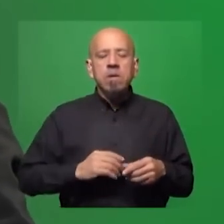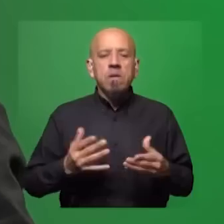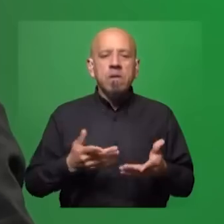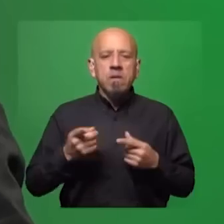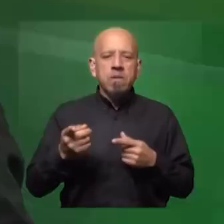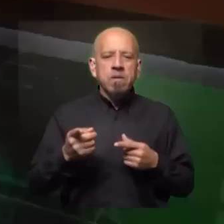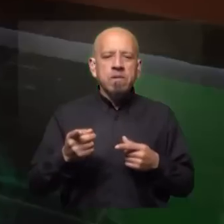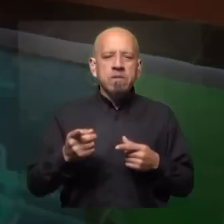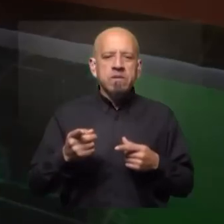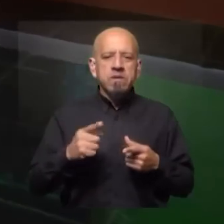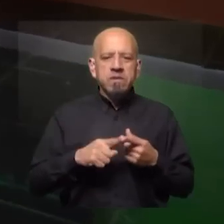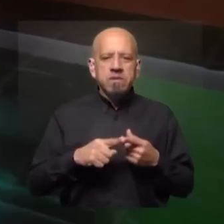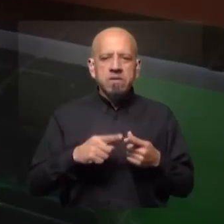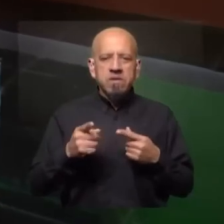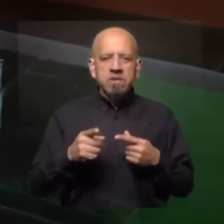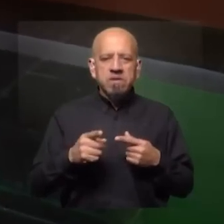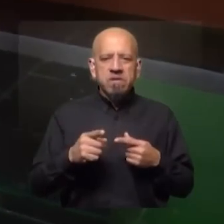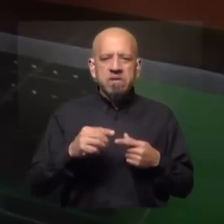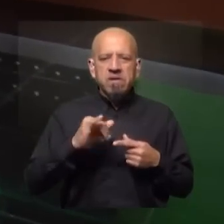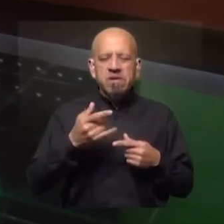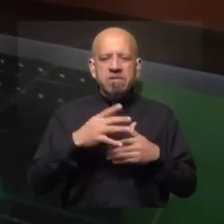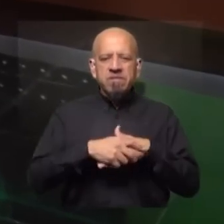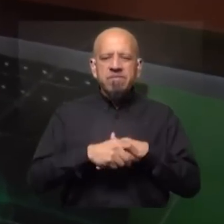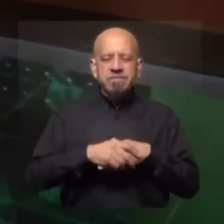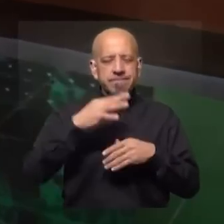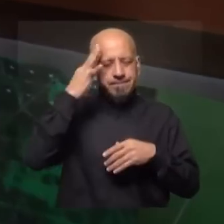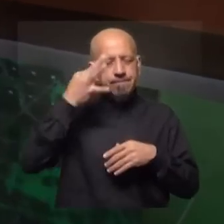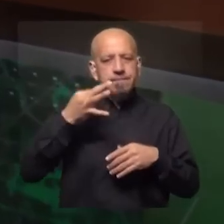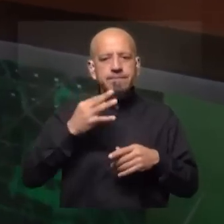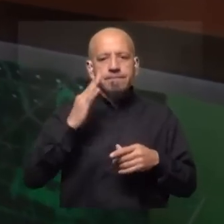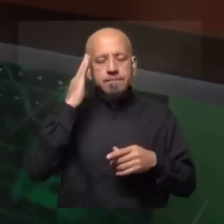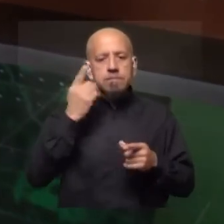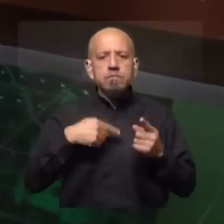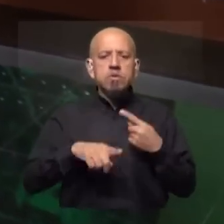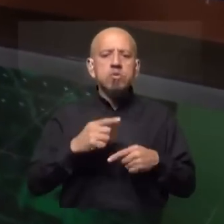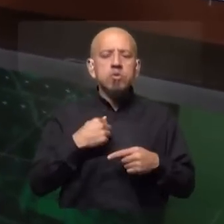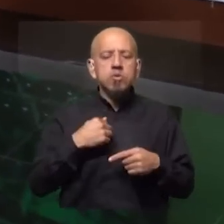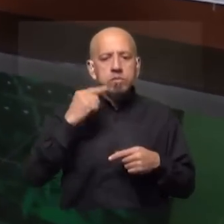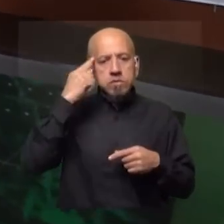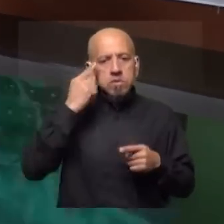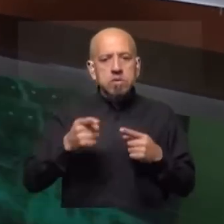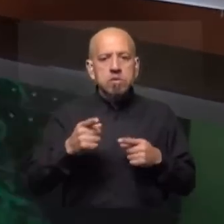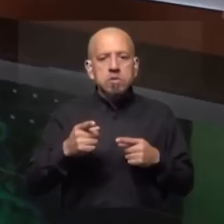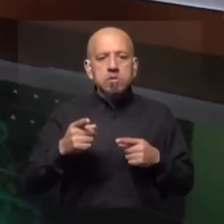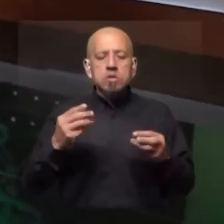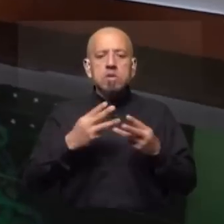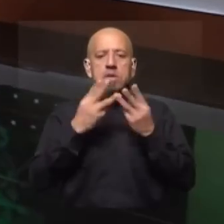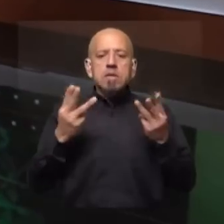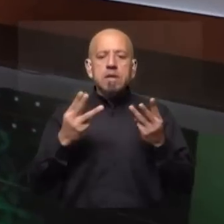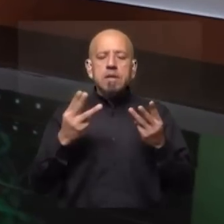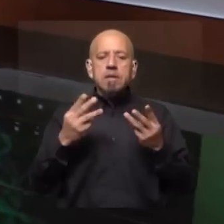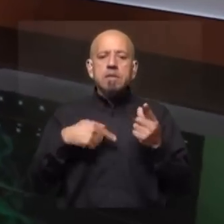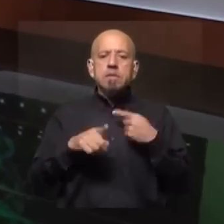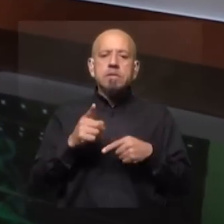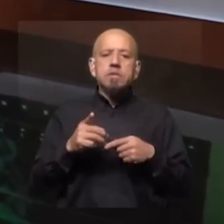de contar en el siguiente bloque con José Fernández, un amigo y un experto en estas cosas, pero yo creo que mirado del punto de vista macro,